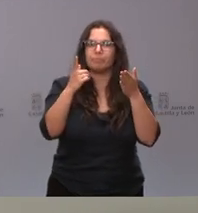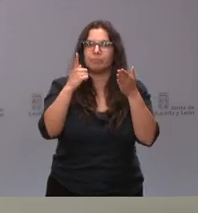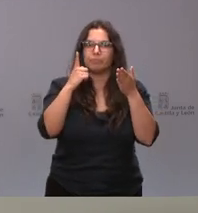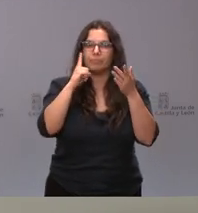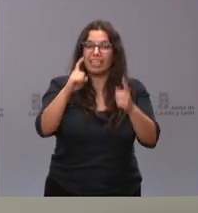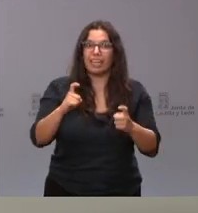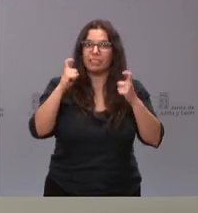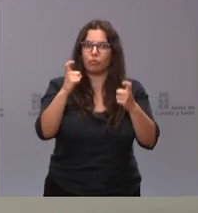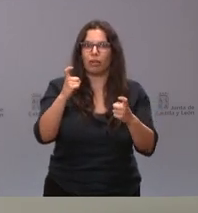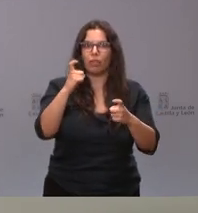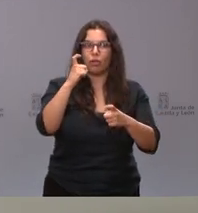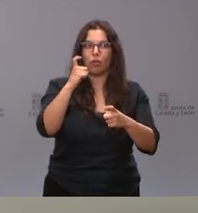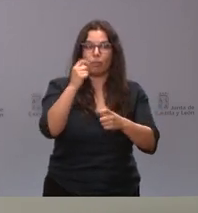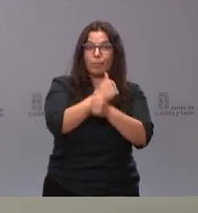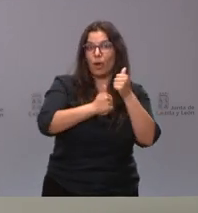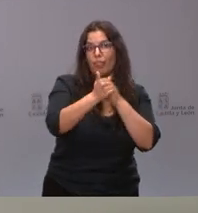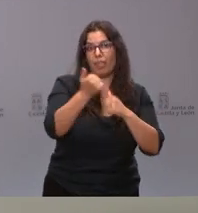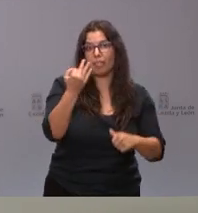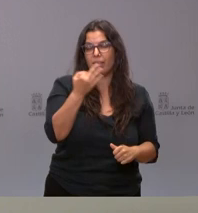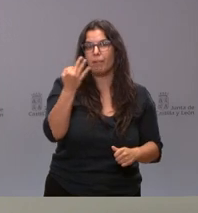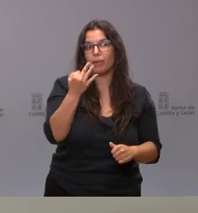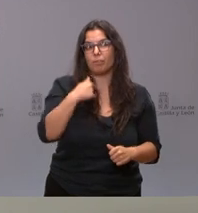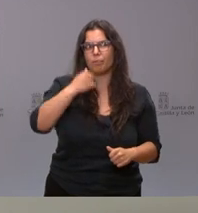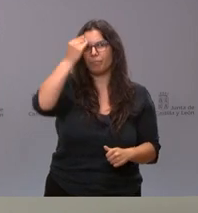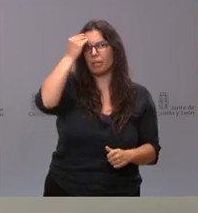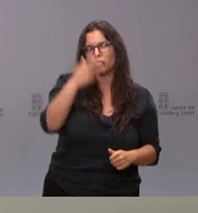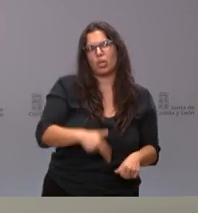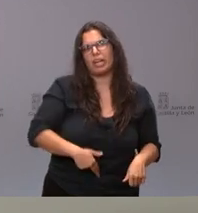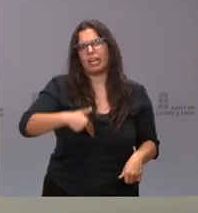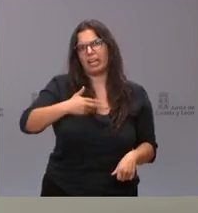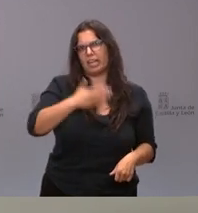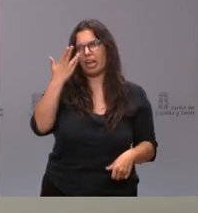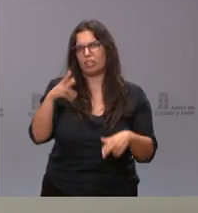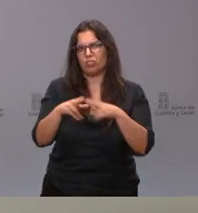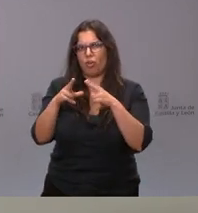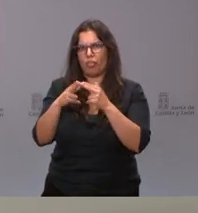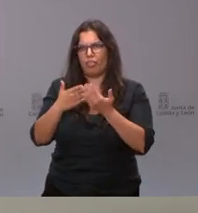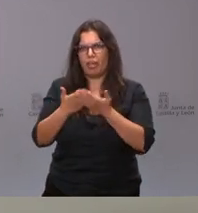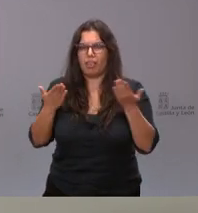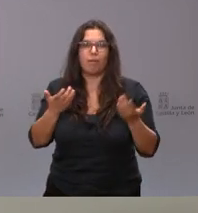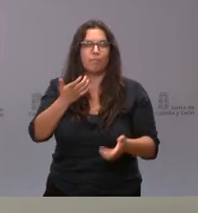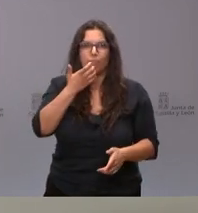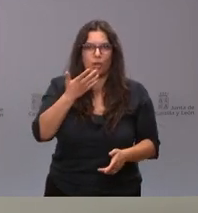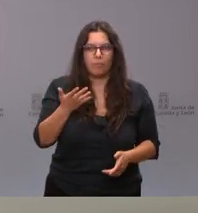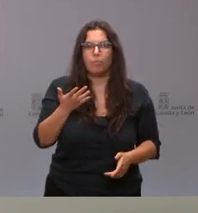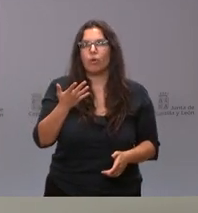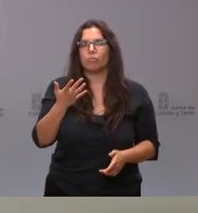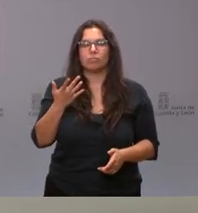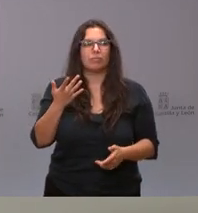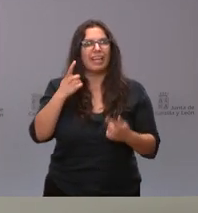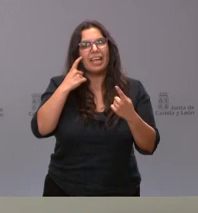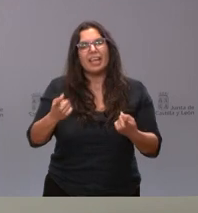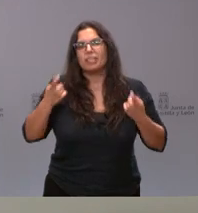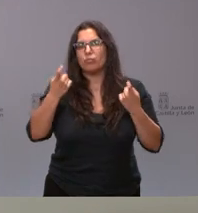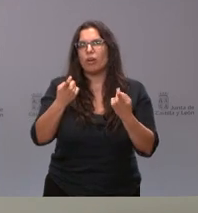más imprescindibles. Y yo creo que hay un consenso generalizado en la sociedad de que, por ejemplo, hagamos el esfuerzo para no reducir